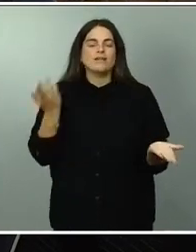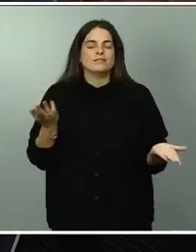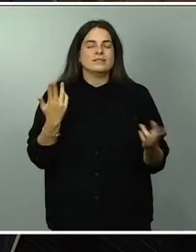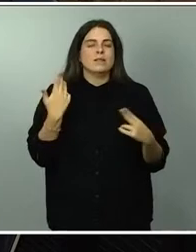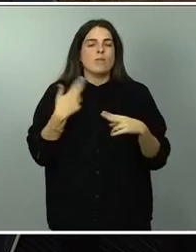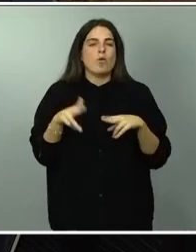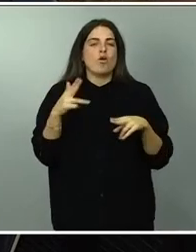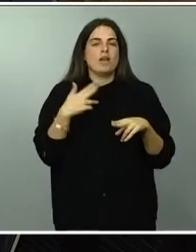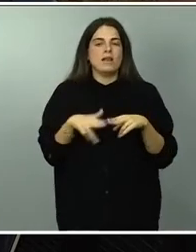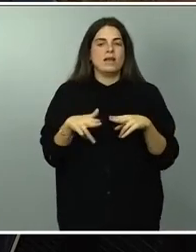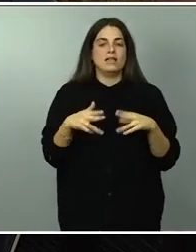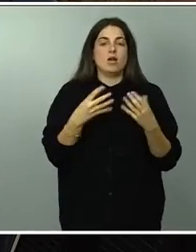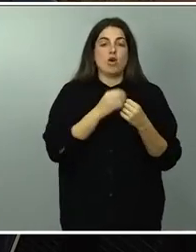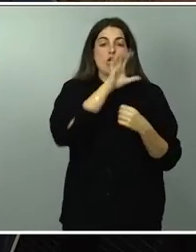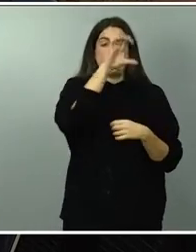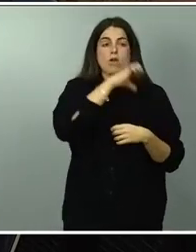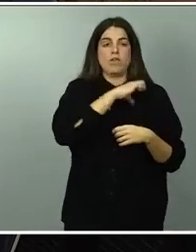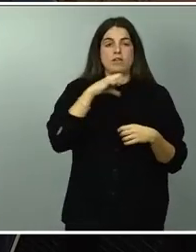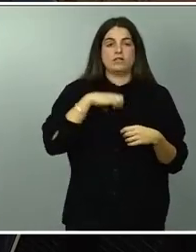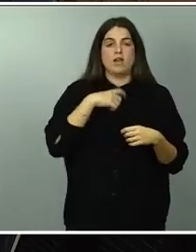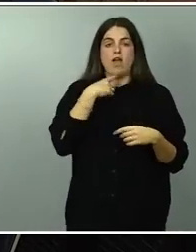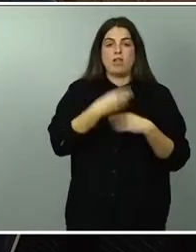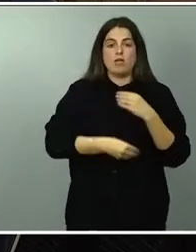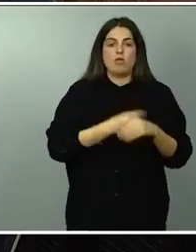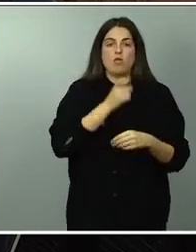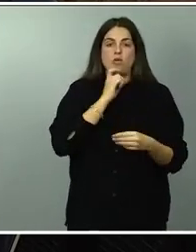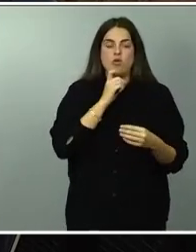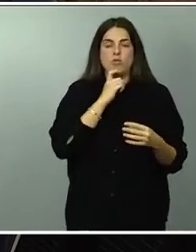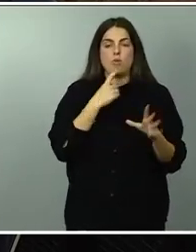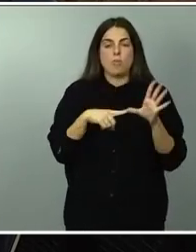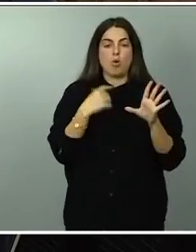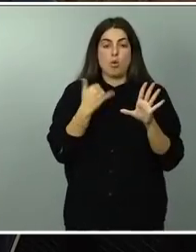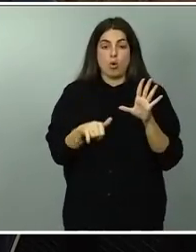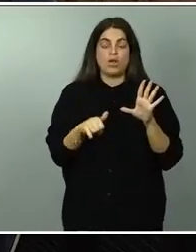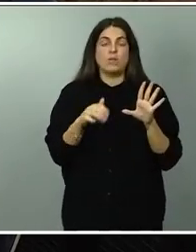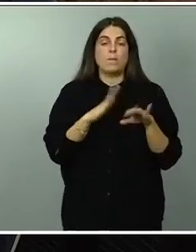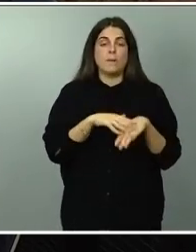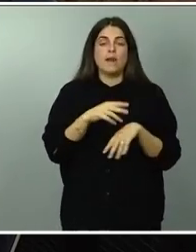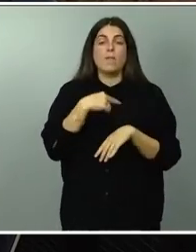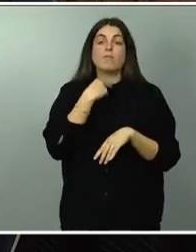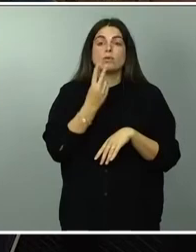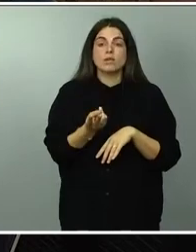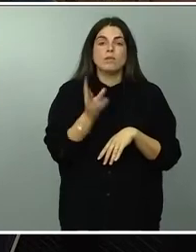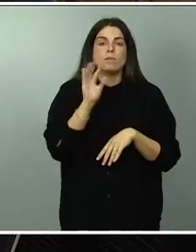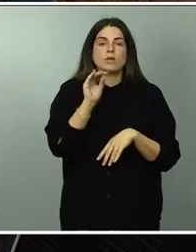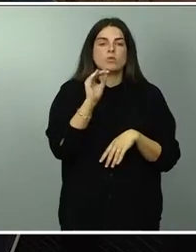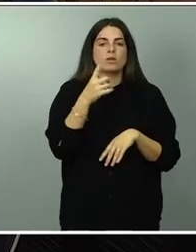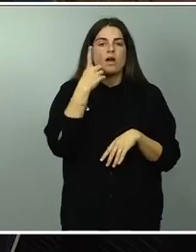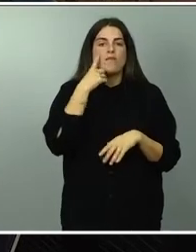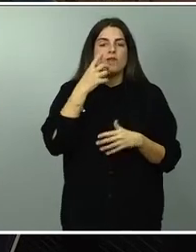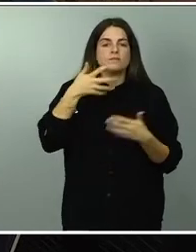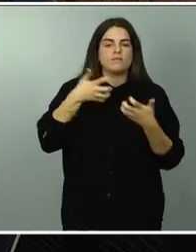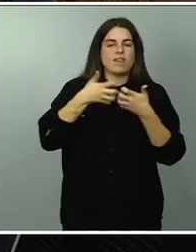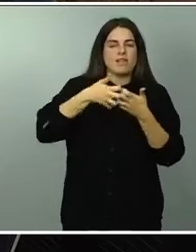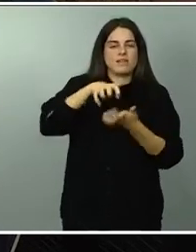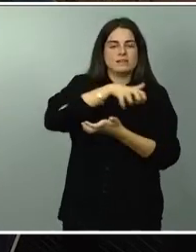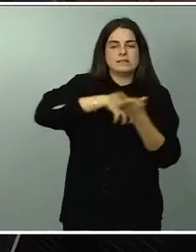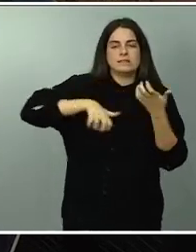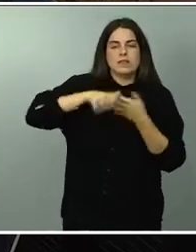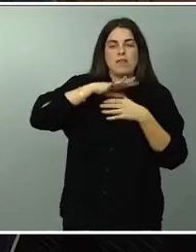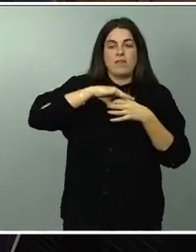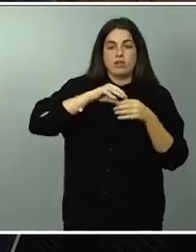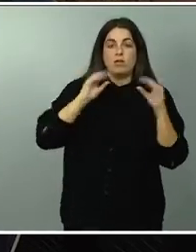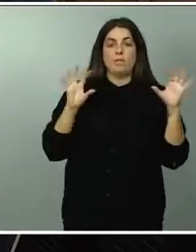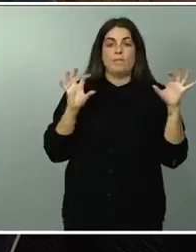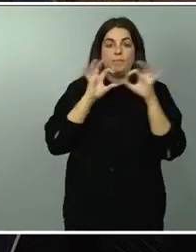comunidades y por último la ministra portavoz ¿qué piensan hacer para que toda esta batalla interna que estamos viendo en la coalición no opaque todos